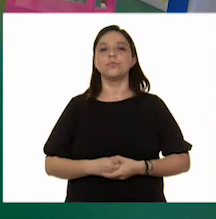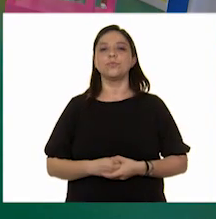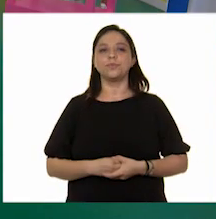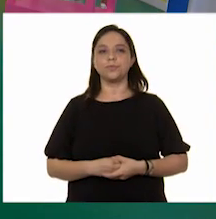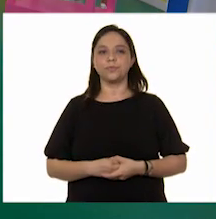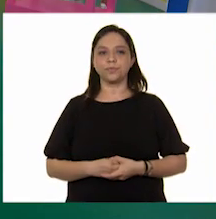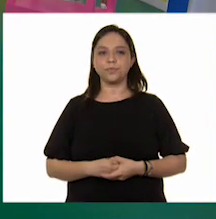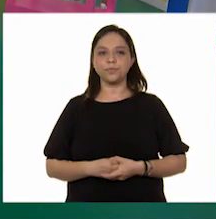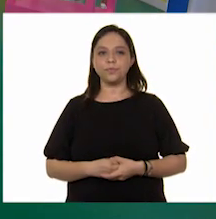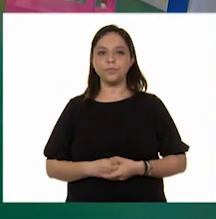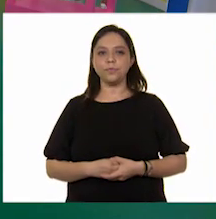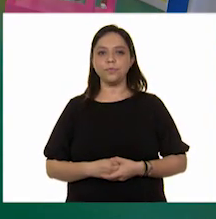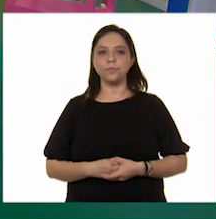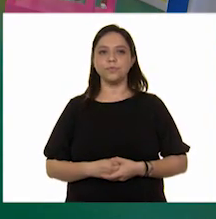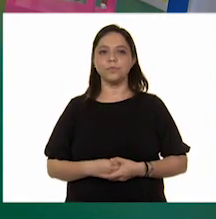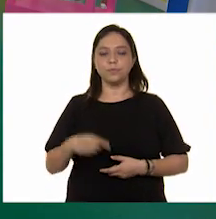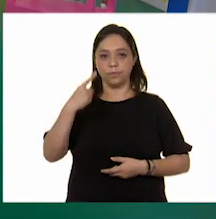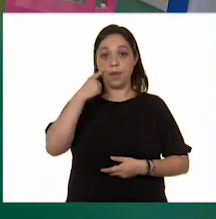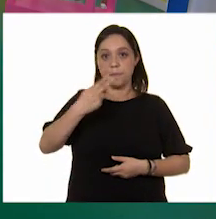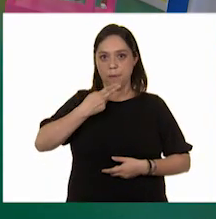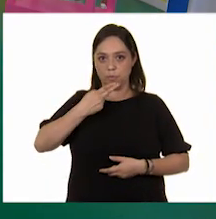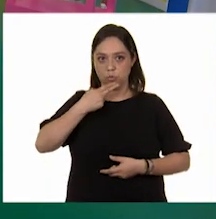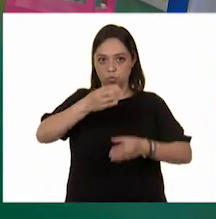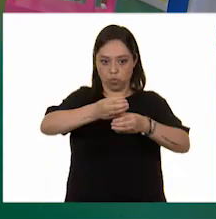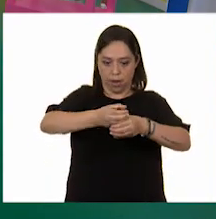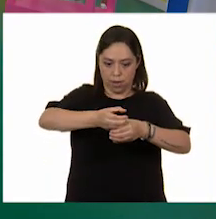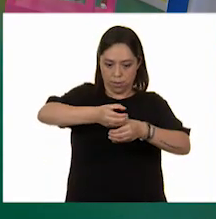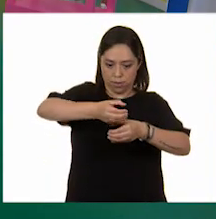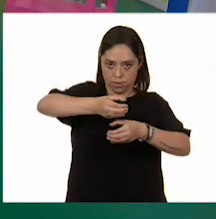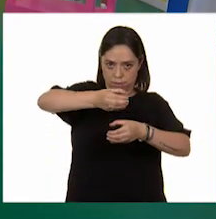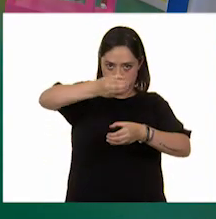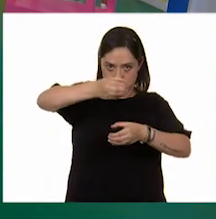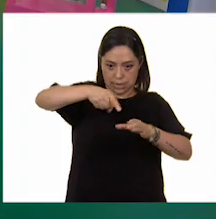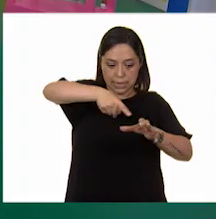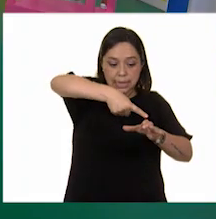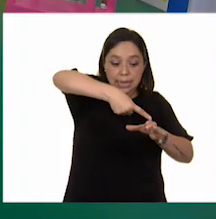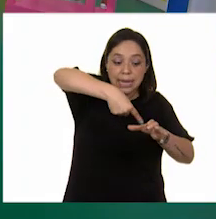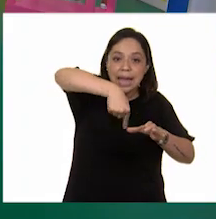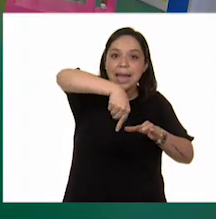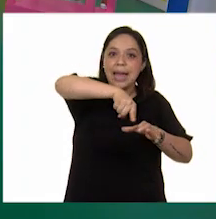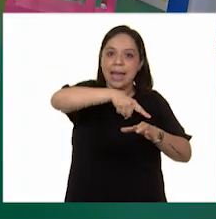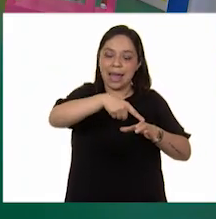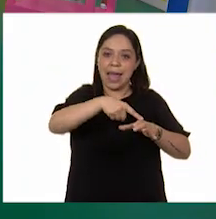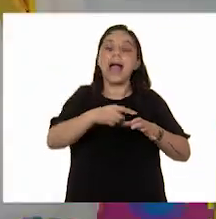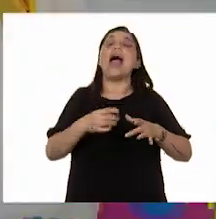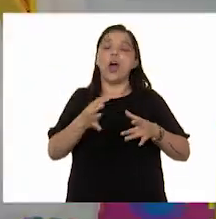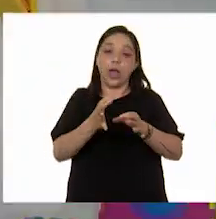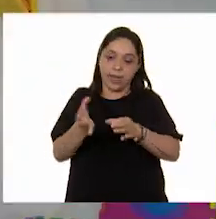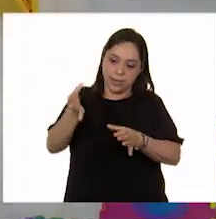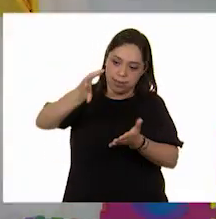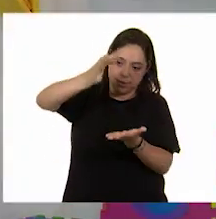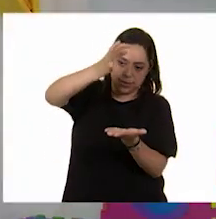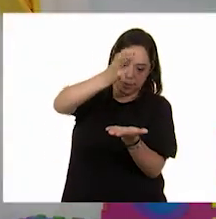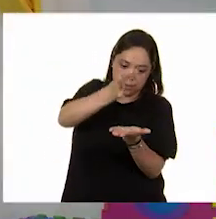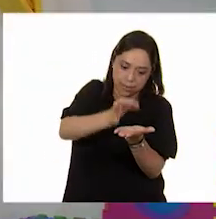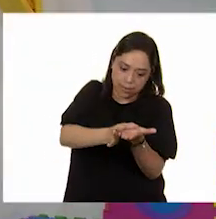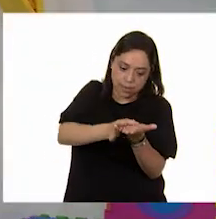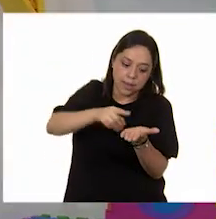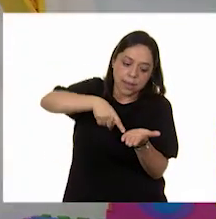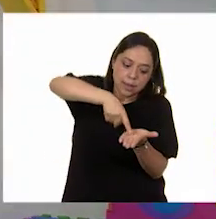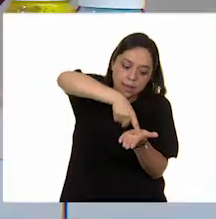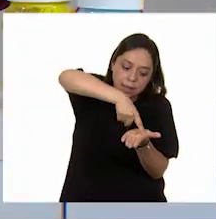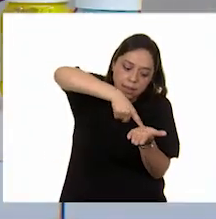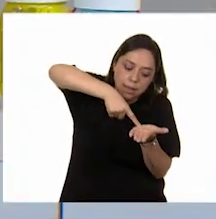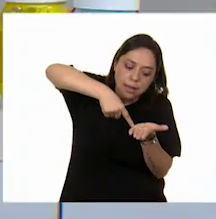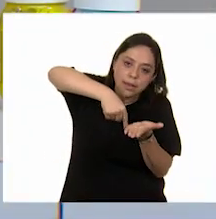con el mismo tubo, unos circulitos. Ah, ya sé. Esos círculos van